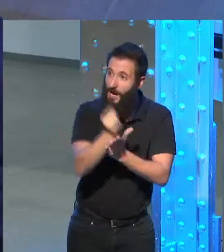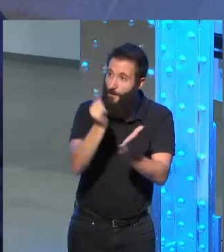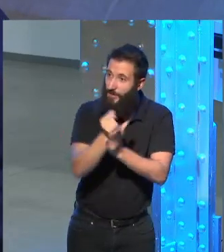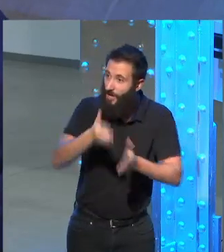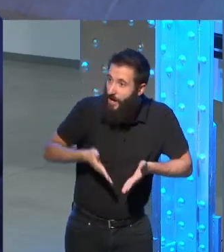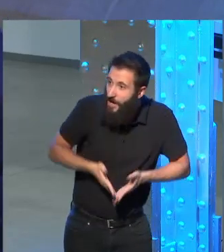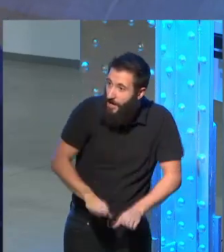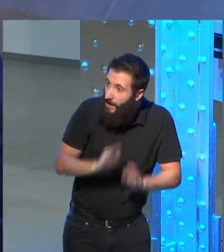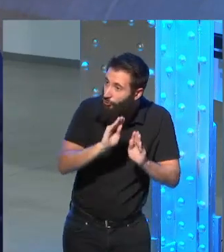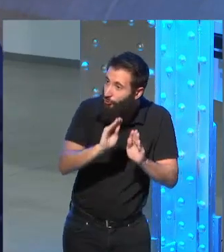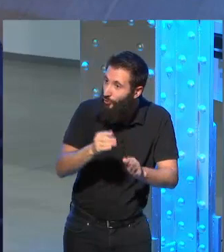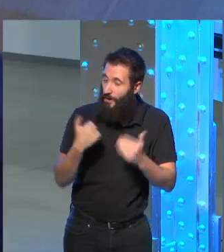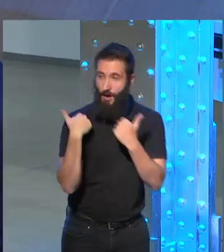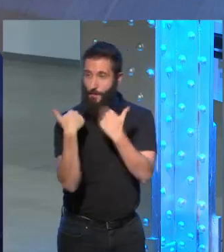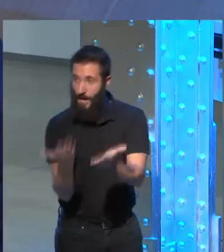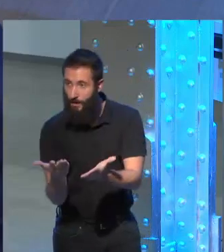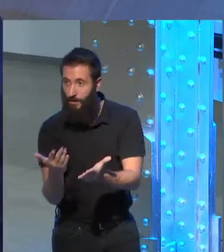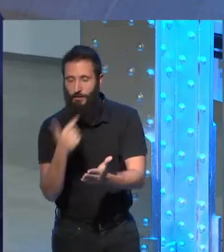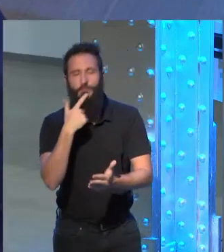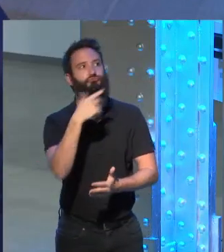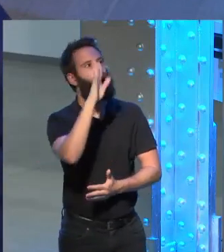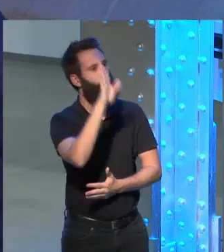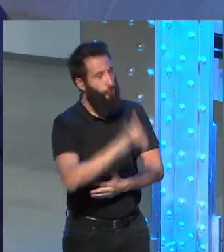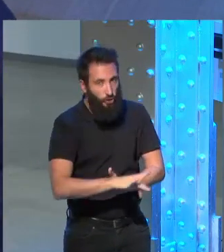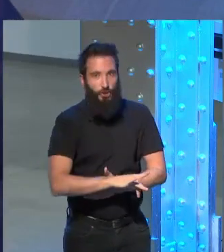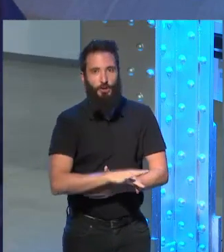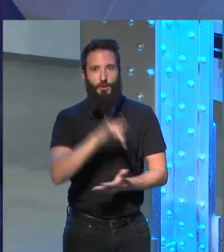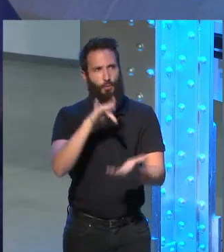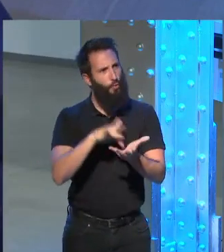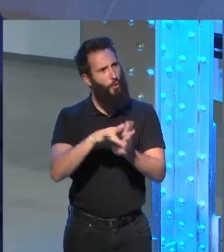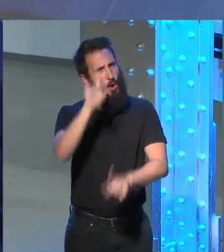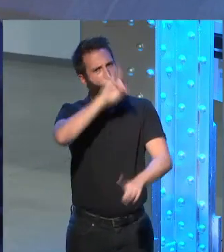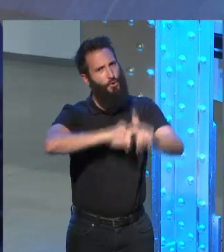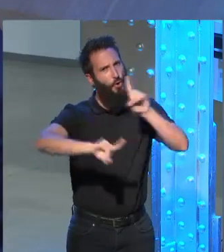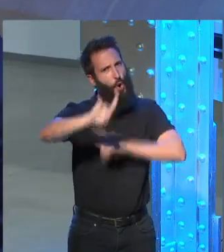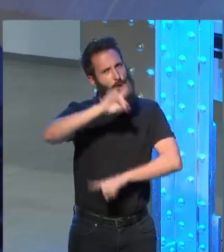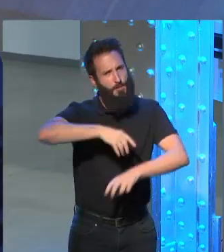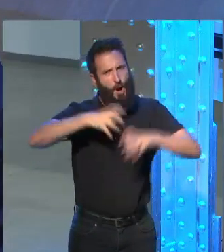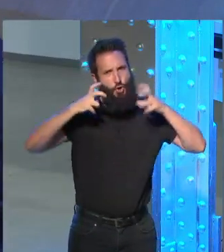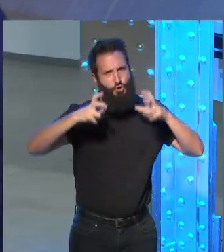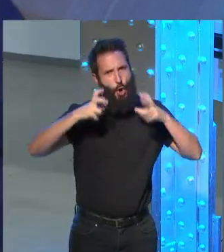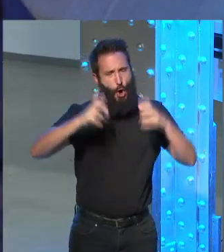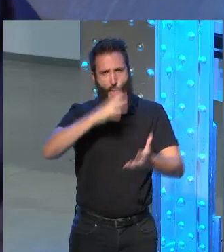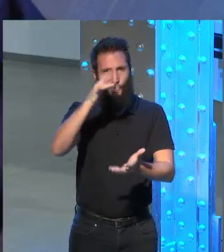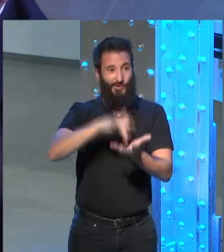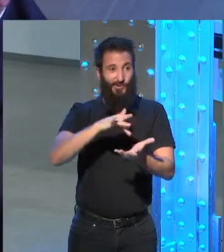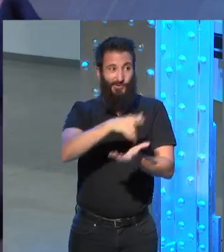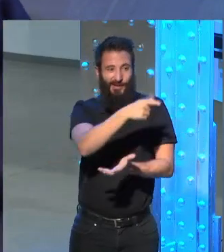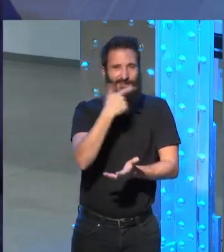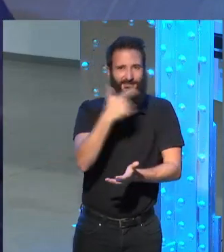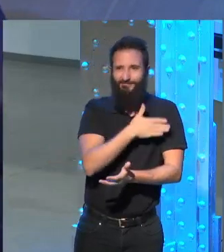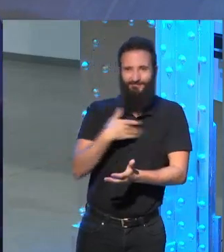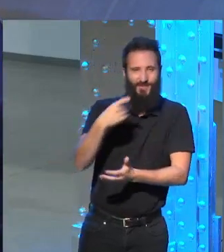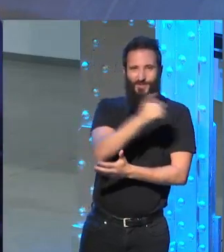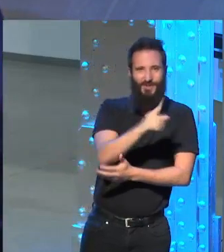daban a sus hijas me dijo si y era un gran problema para el jefe porque pues no quería desairarlos